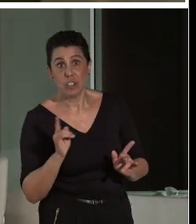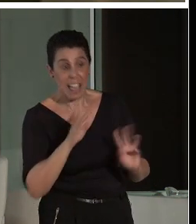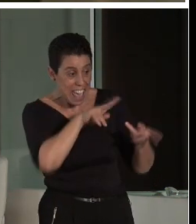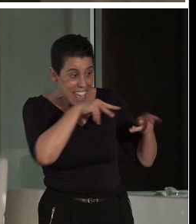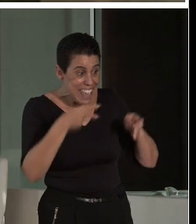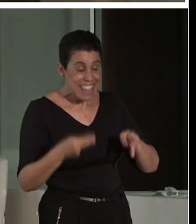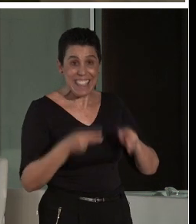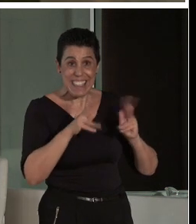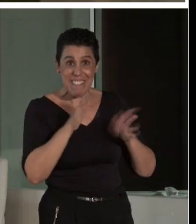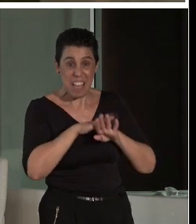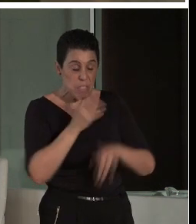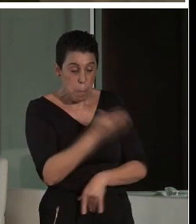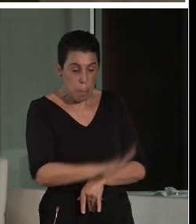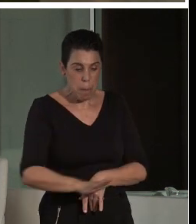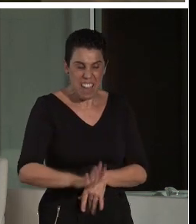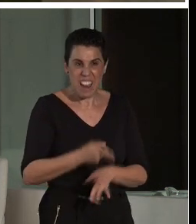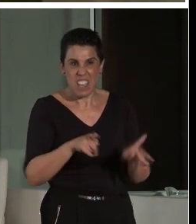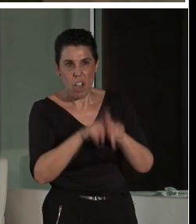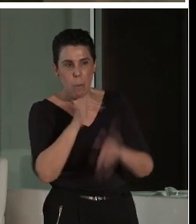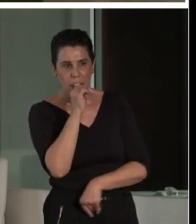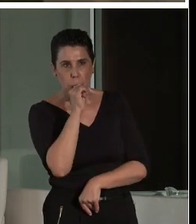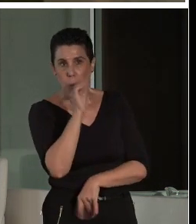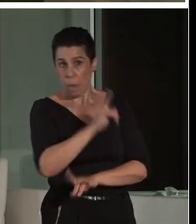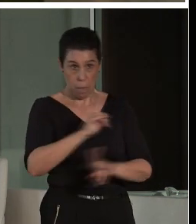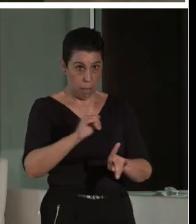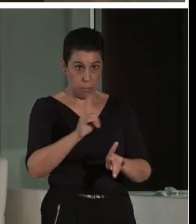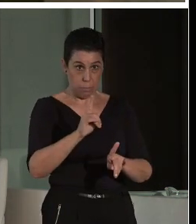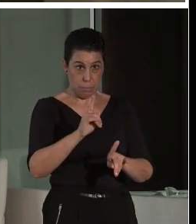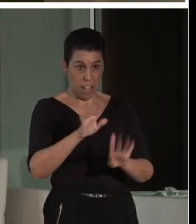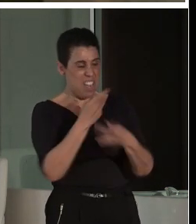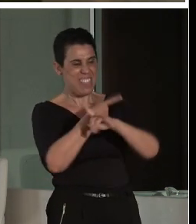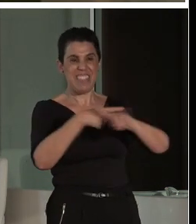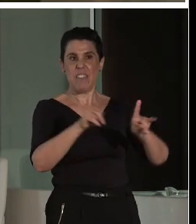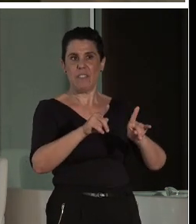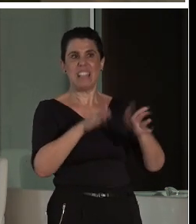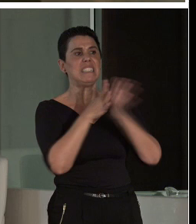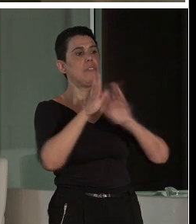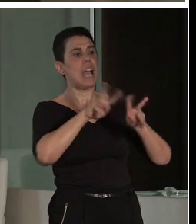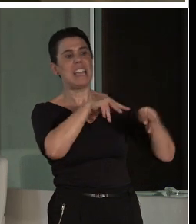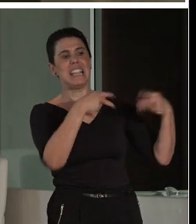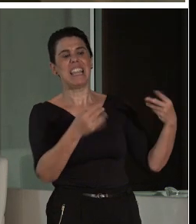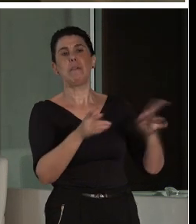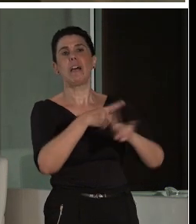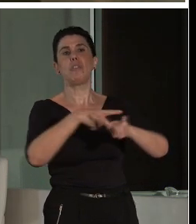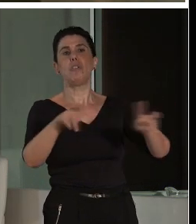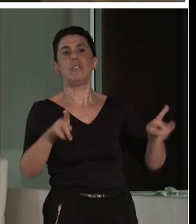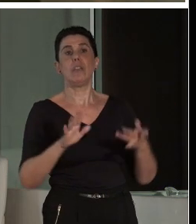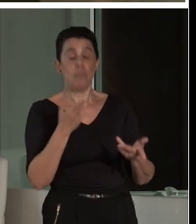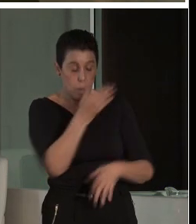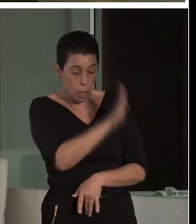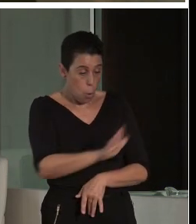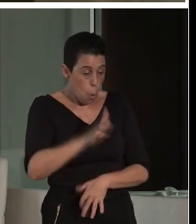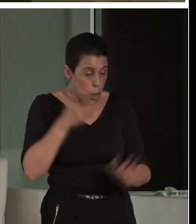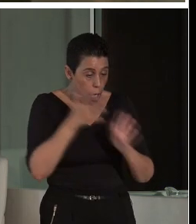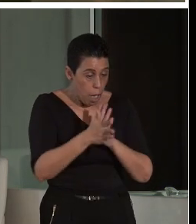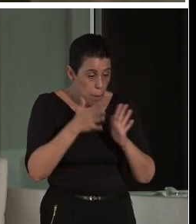interpretación en chiquitito. Es otra interpretación completamente distinta. A un niño no le tiene que explicar. A una persona